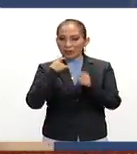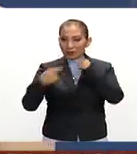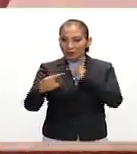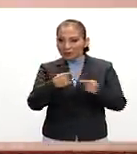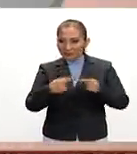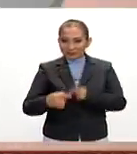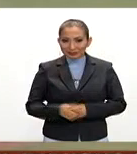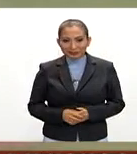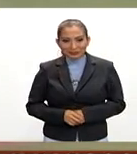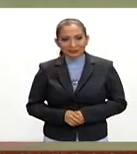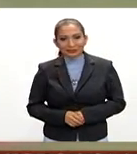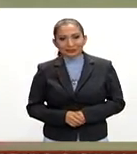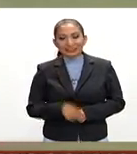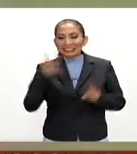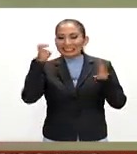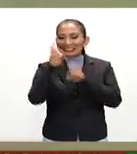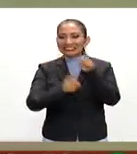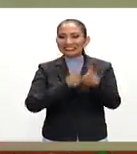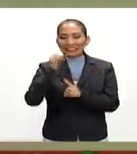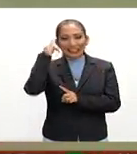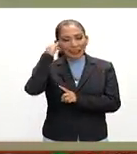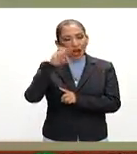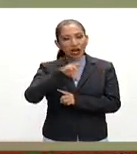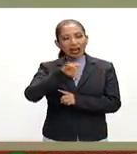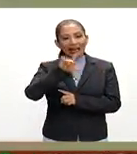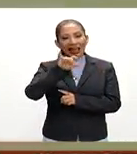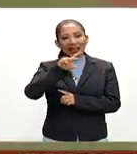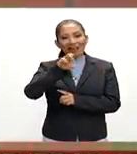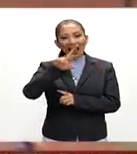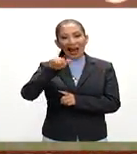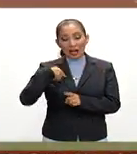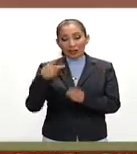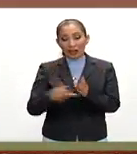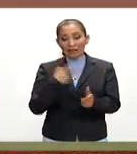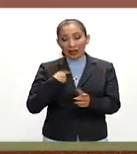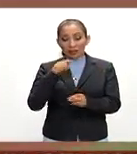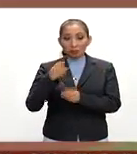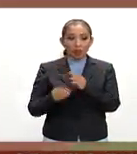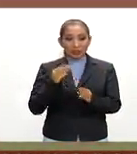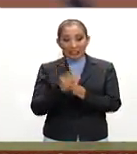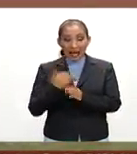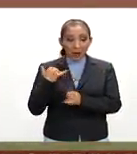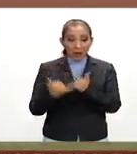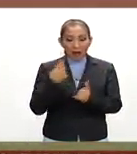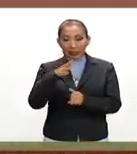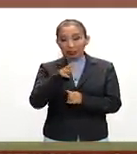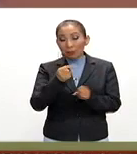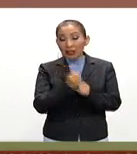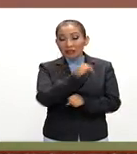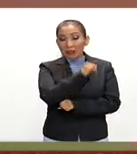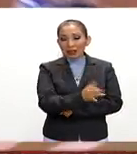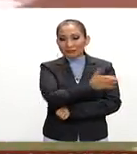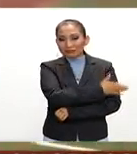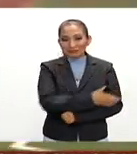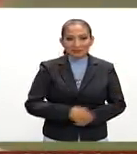debate y en los deportes los indios de Cleveland regresan a una serie mundial después de 19 años